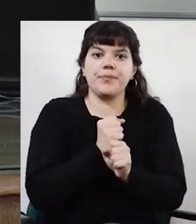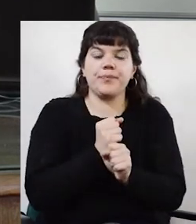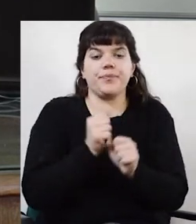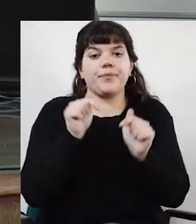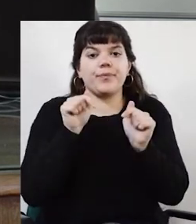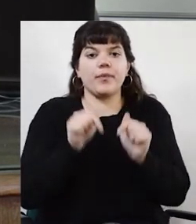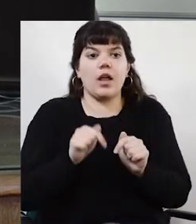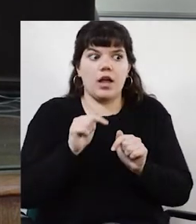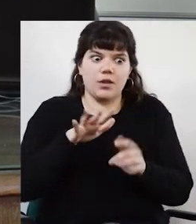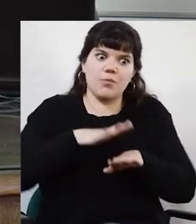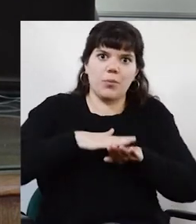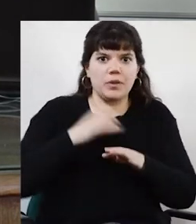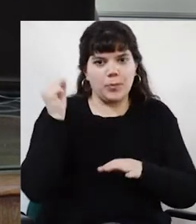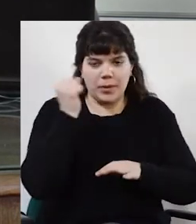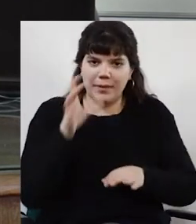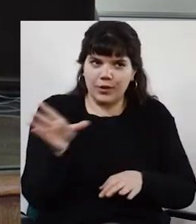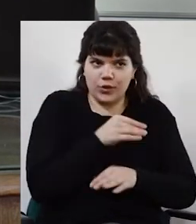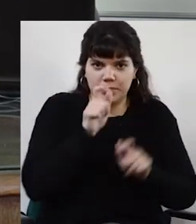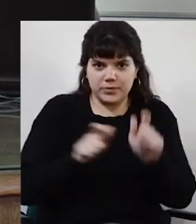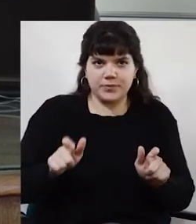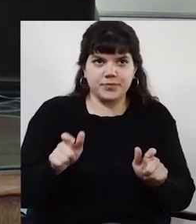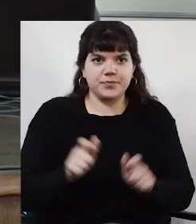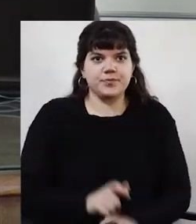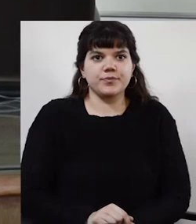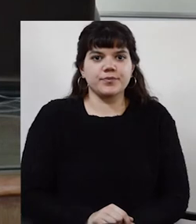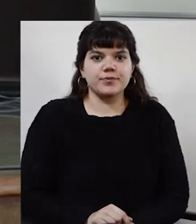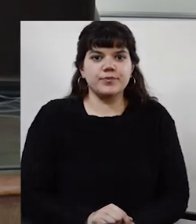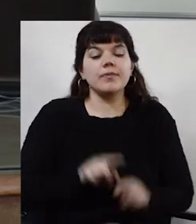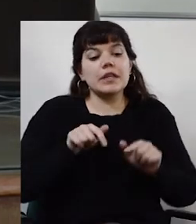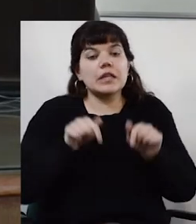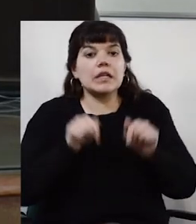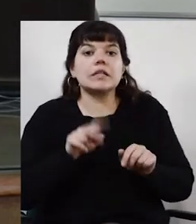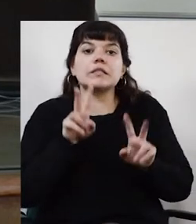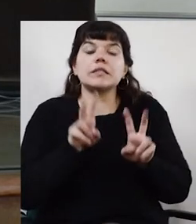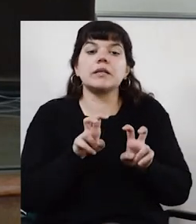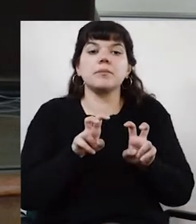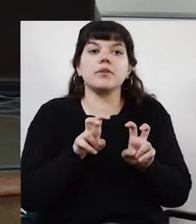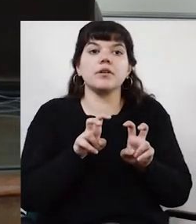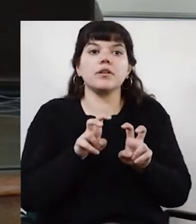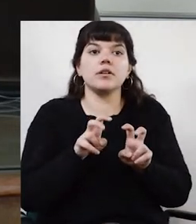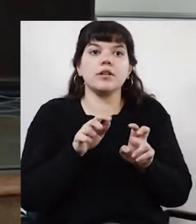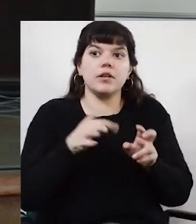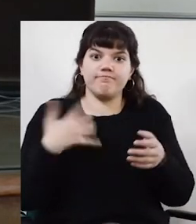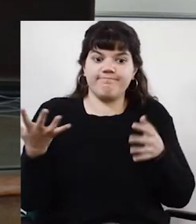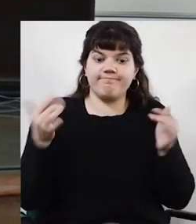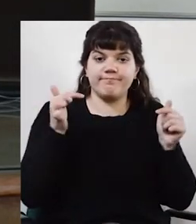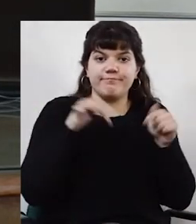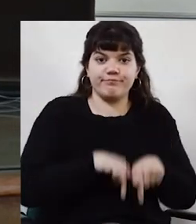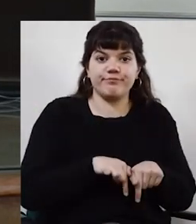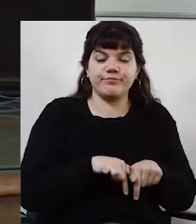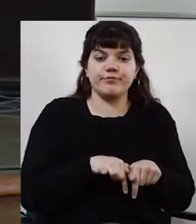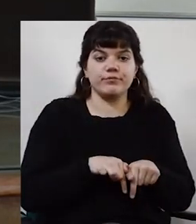momento importante para todos. En relación a este tema que nos convoca,